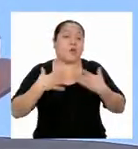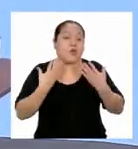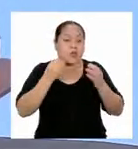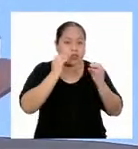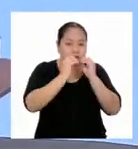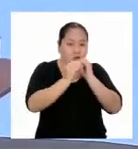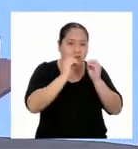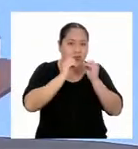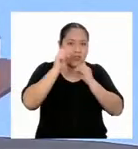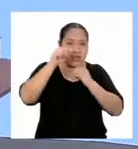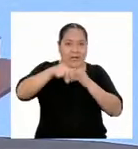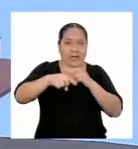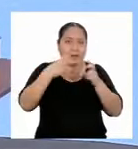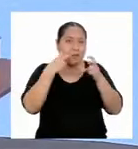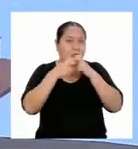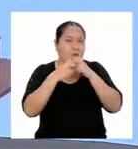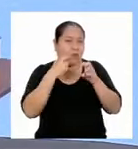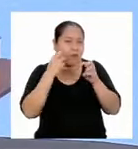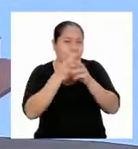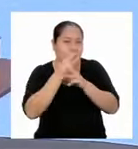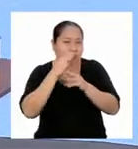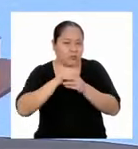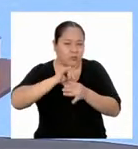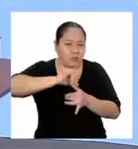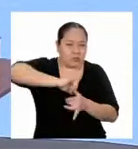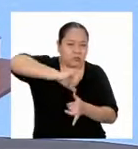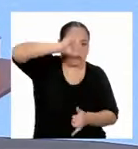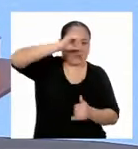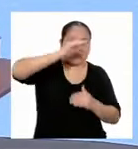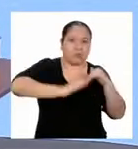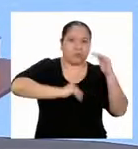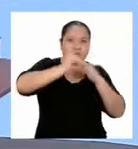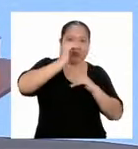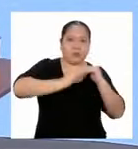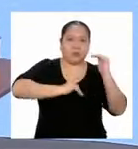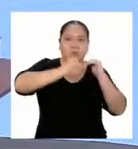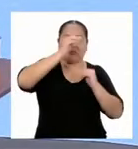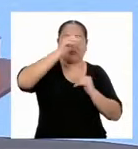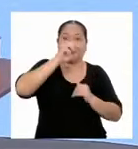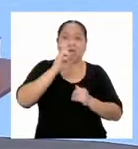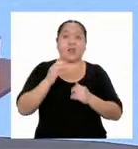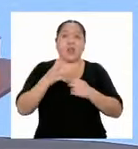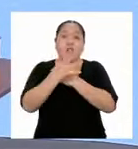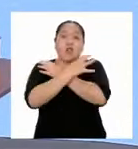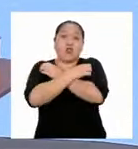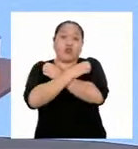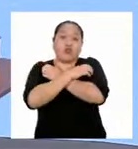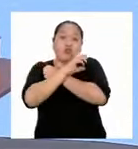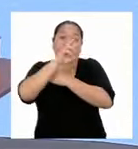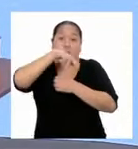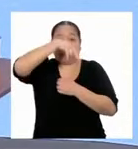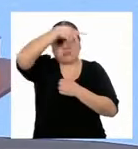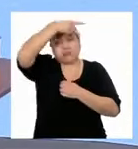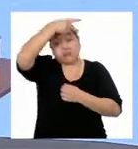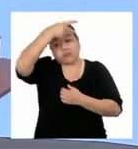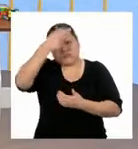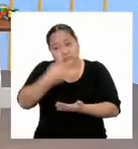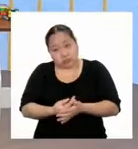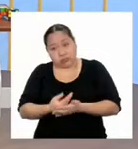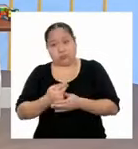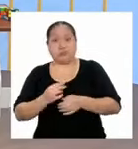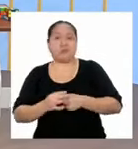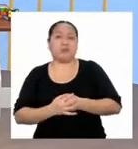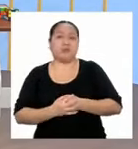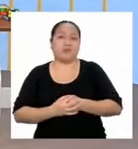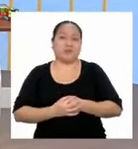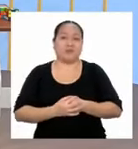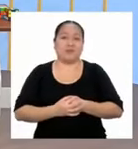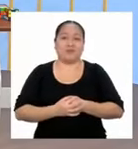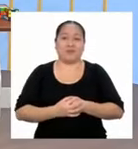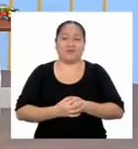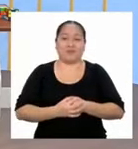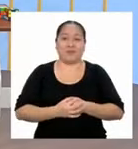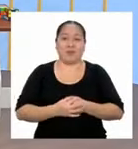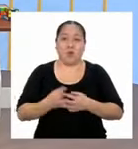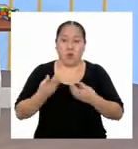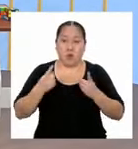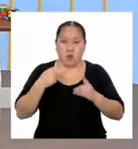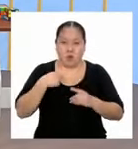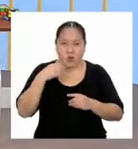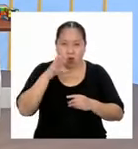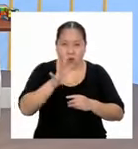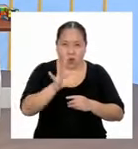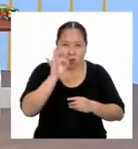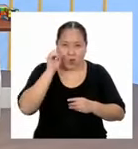misterio matemático de hallar la altura del edificio de donde Osito de Peluche se tropezó y cayó. Y cuando yo